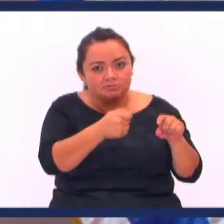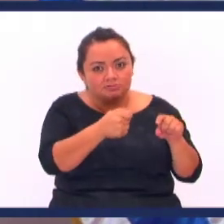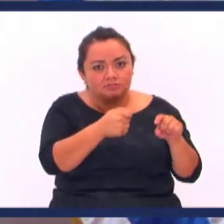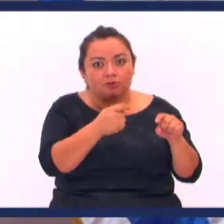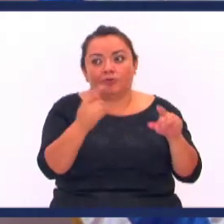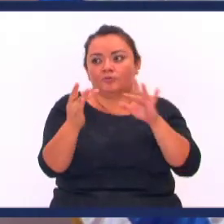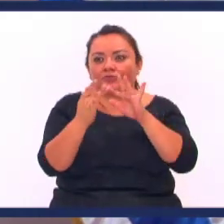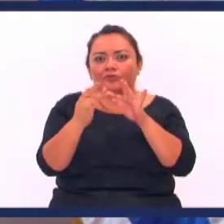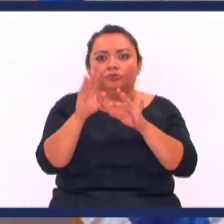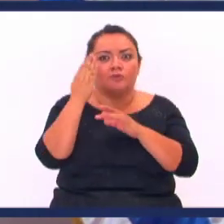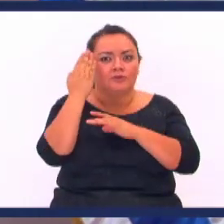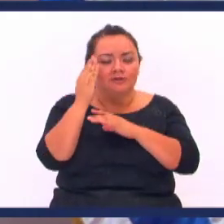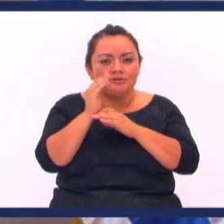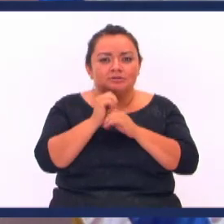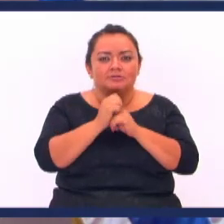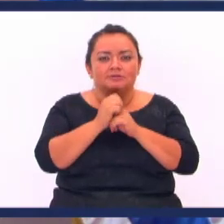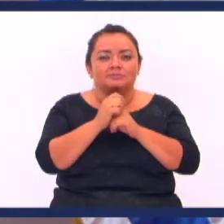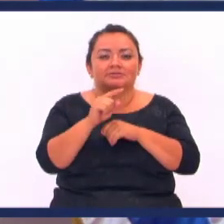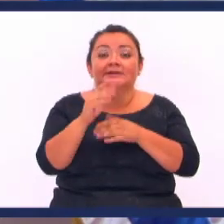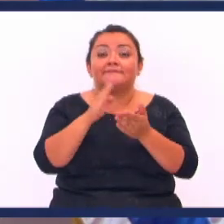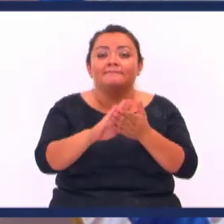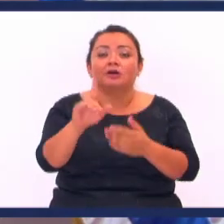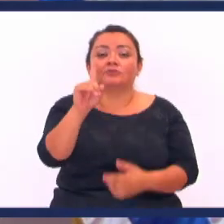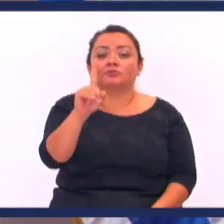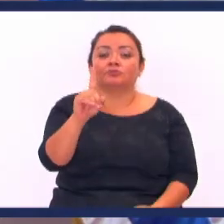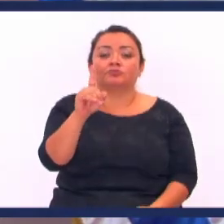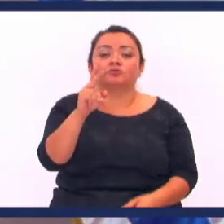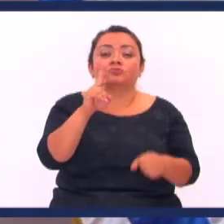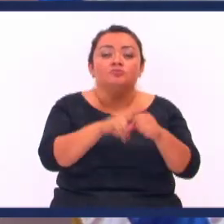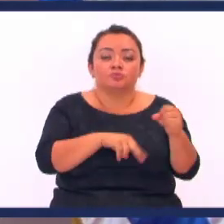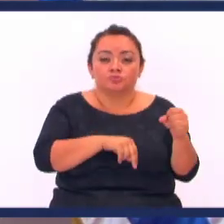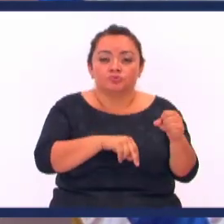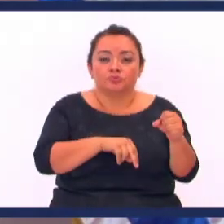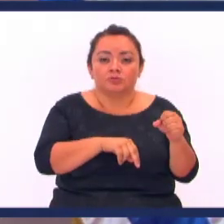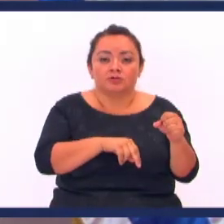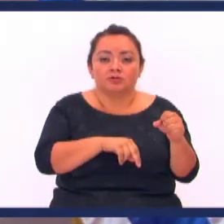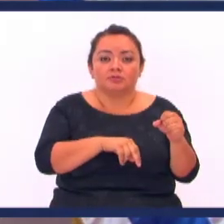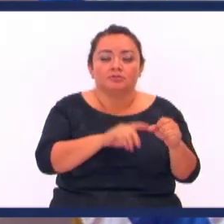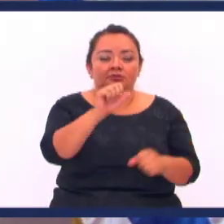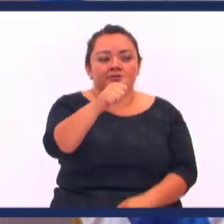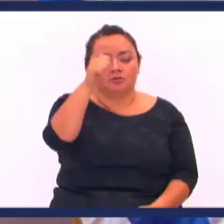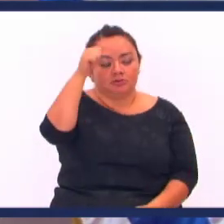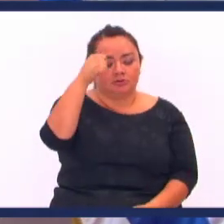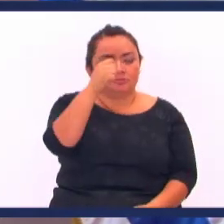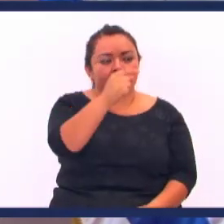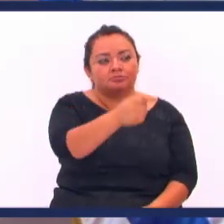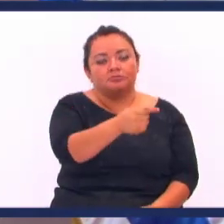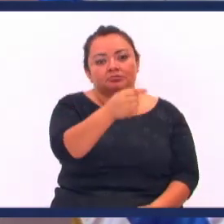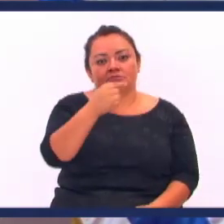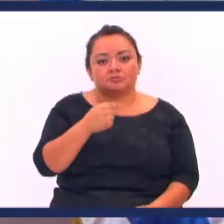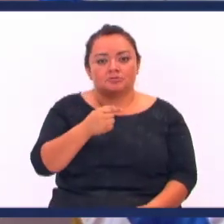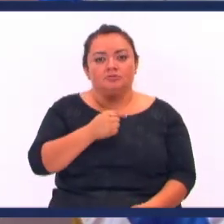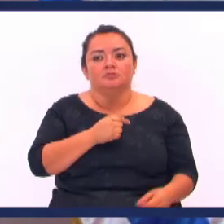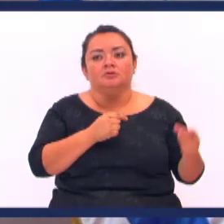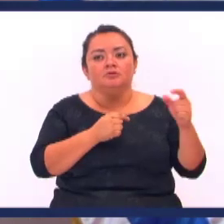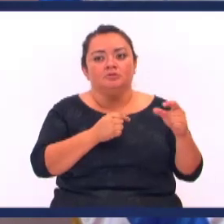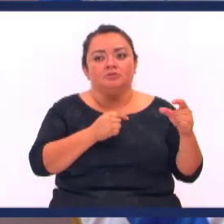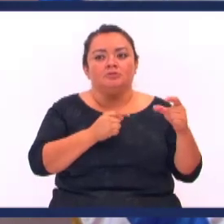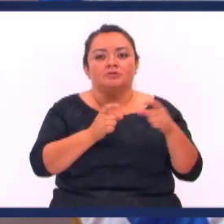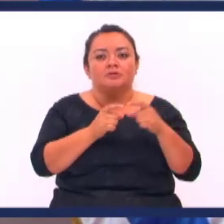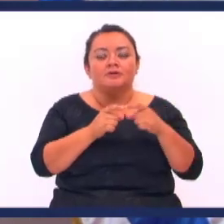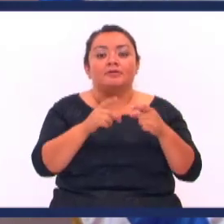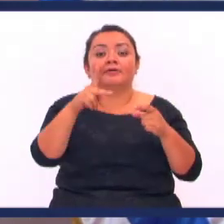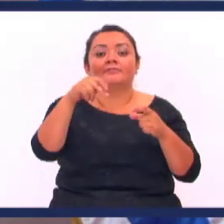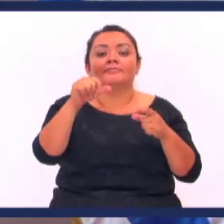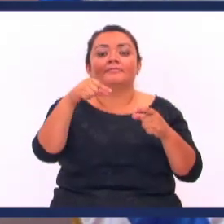sucediendo En redes sociales Se paga un dólar Por una memoria Que tiene un tera Que se llama El paquete